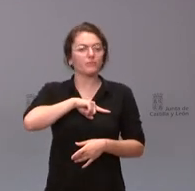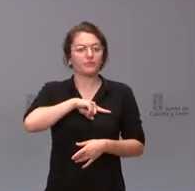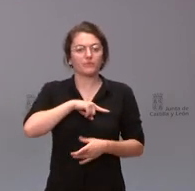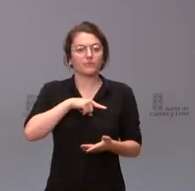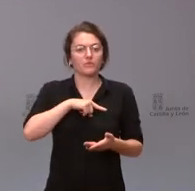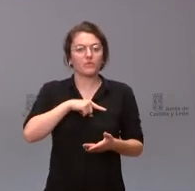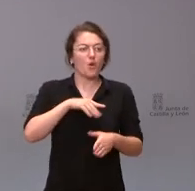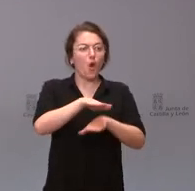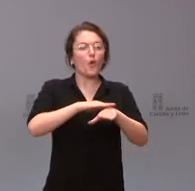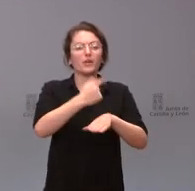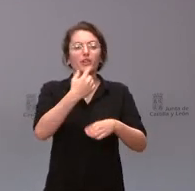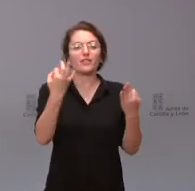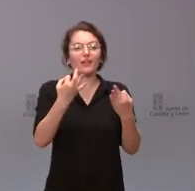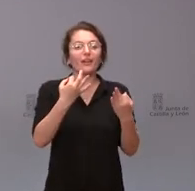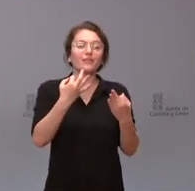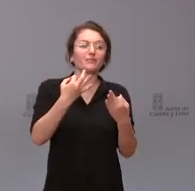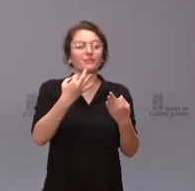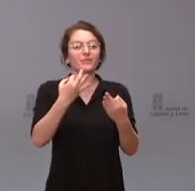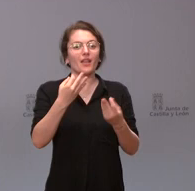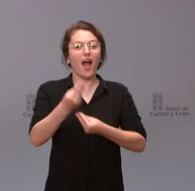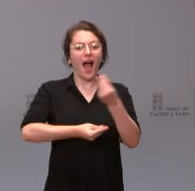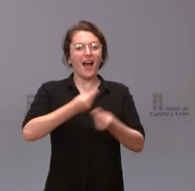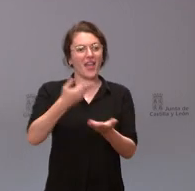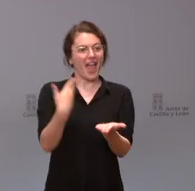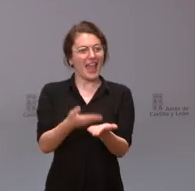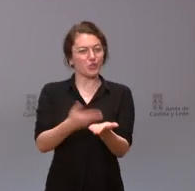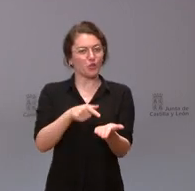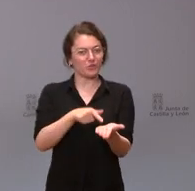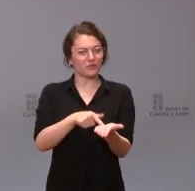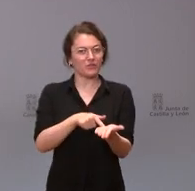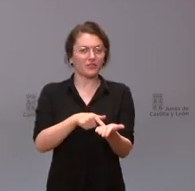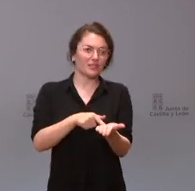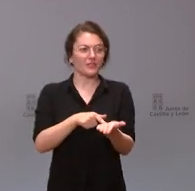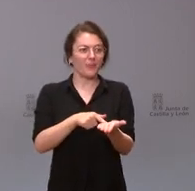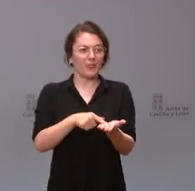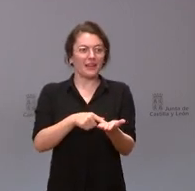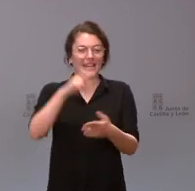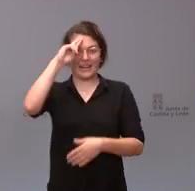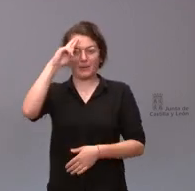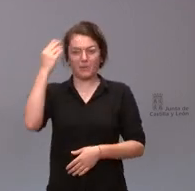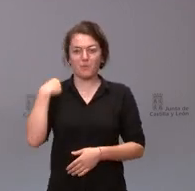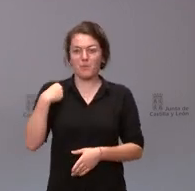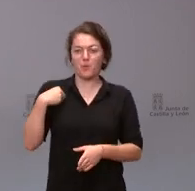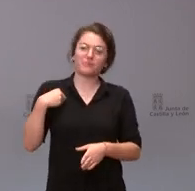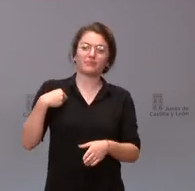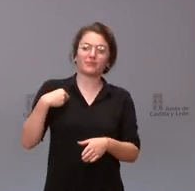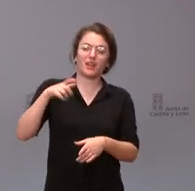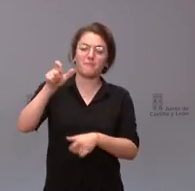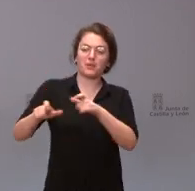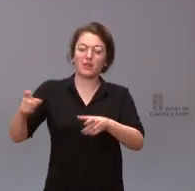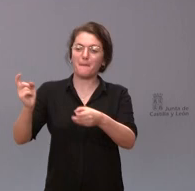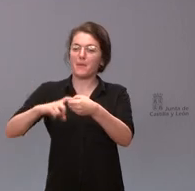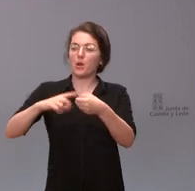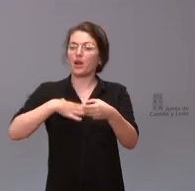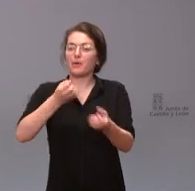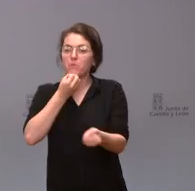los hechos y que respetamos la posibilidad de que cualquiera de sus miembros pueda hacer declaraciones públicas